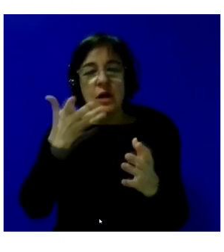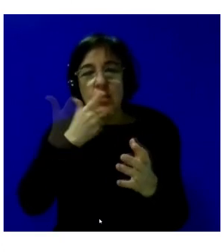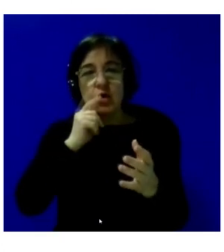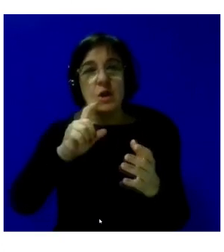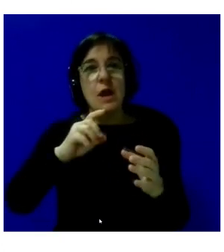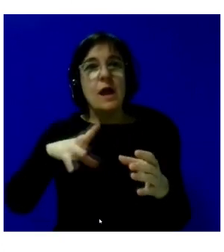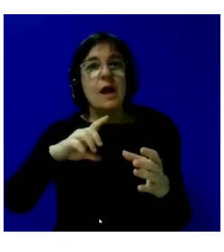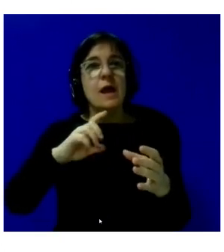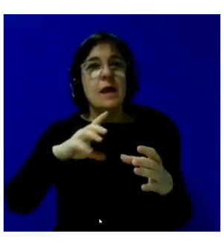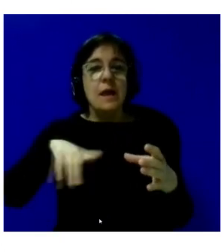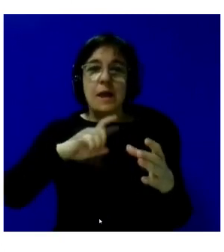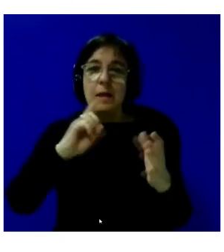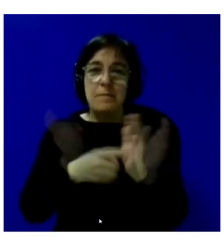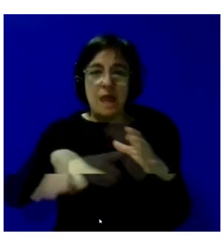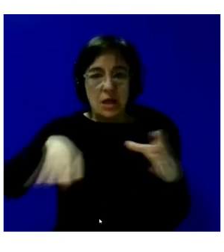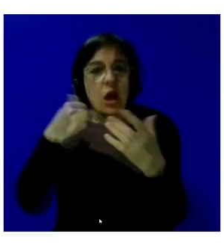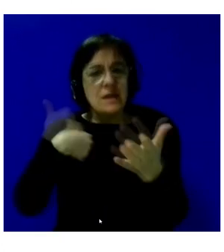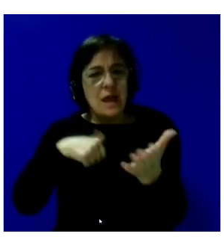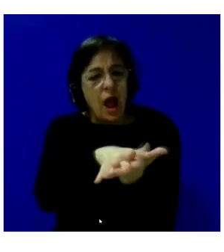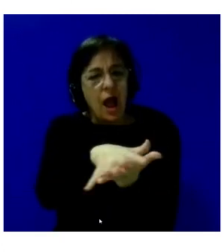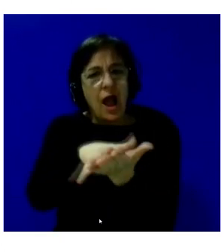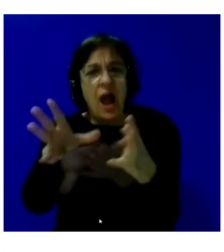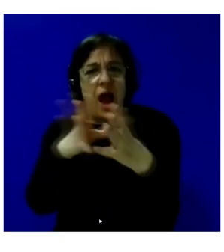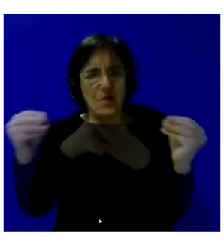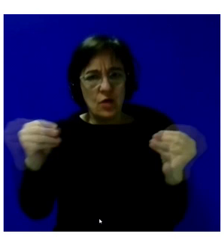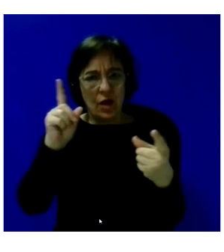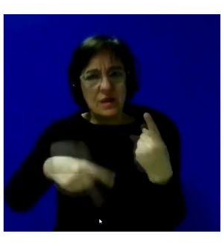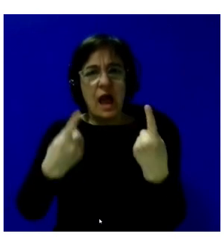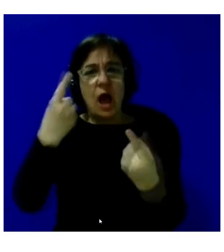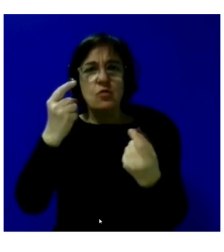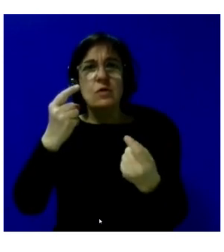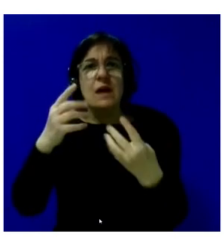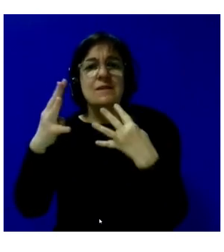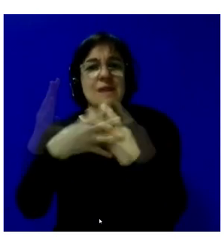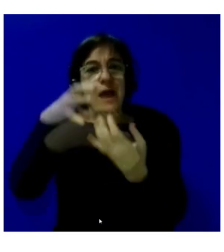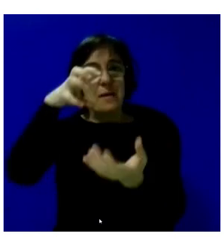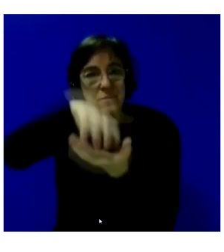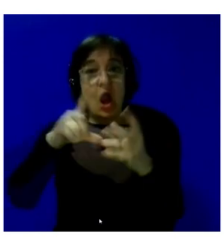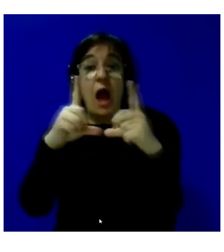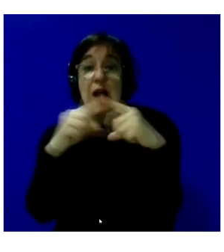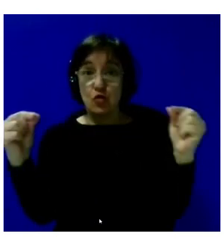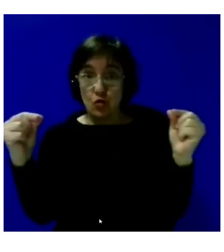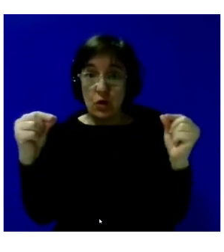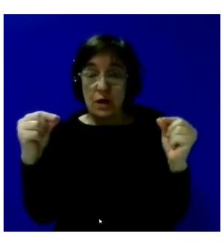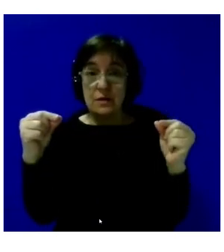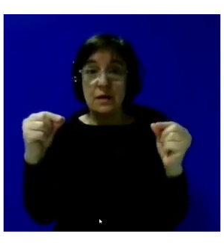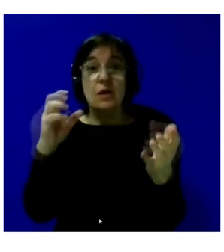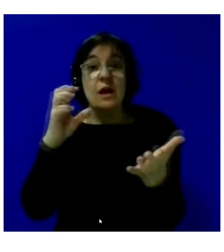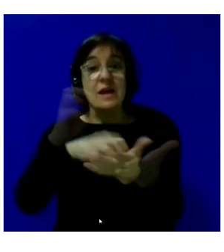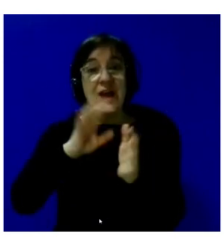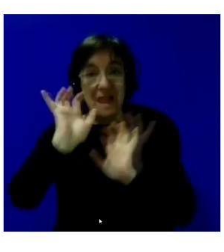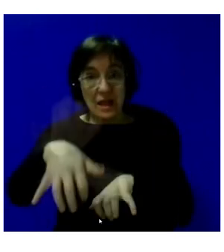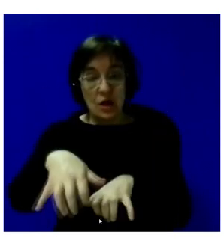ha extendido ya su ámbito de influencia a Andalucía, a algunas prisiones de Andalucía, a Asturias, a Castilla y León